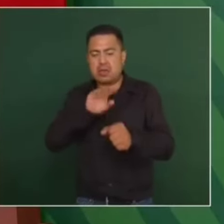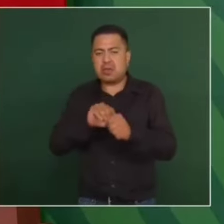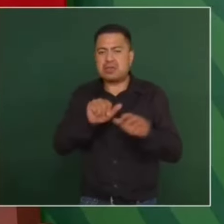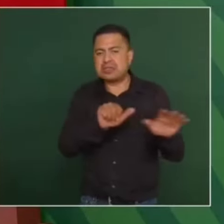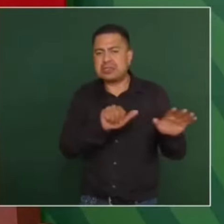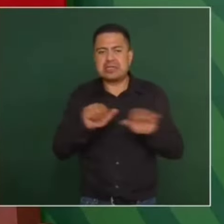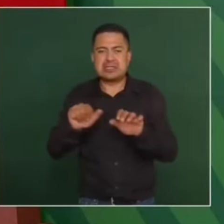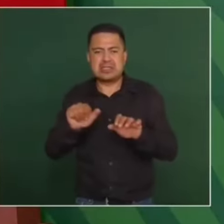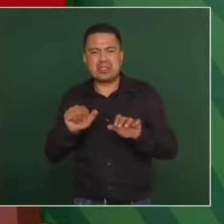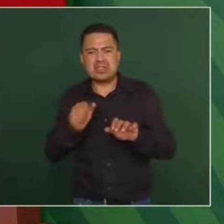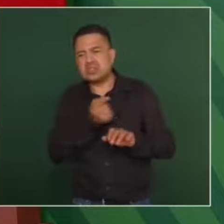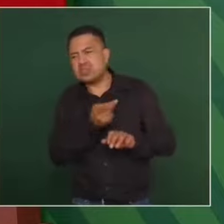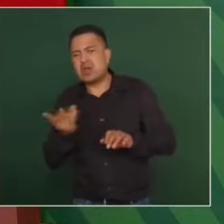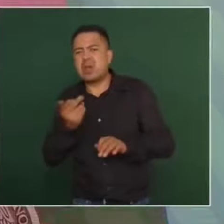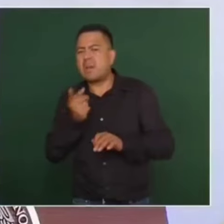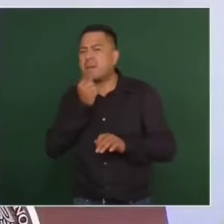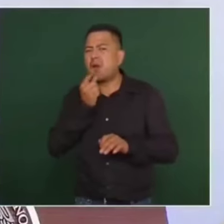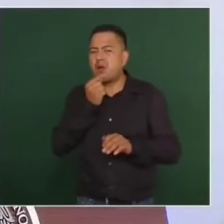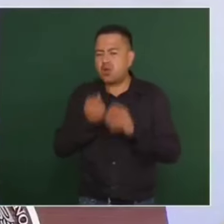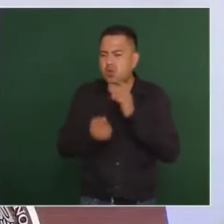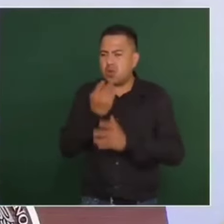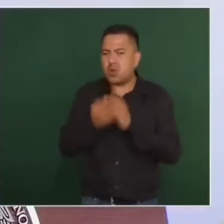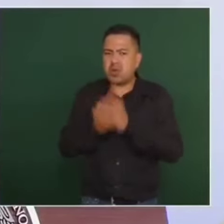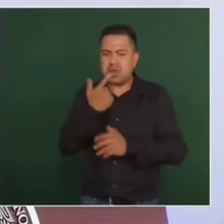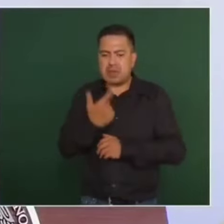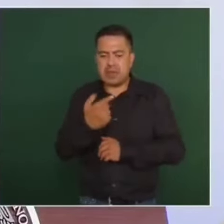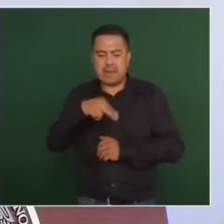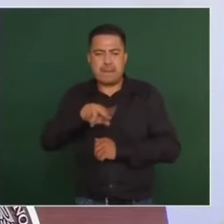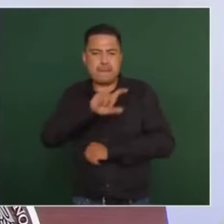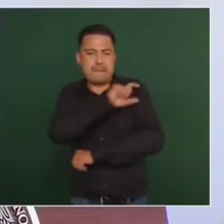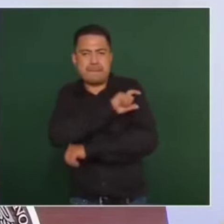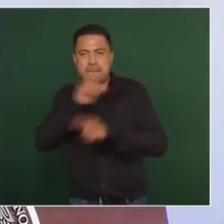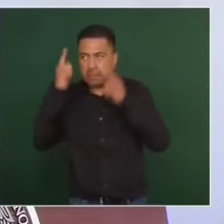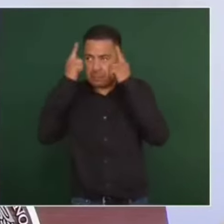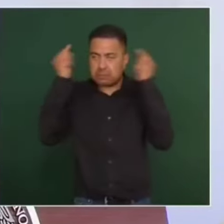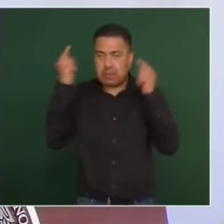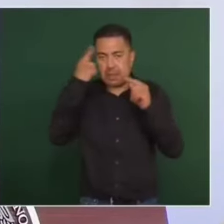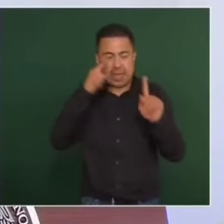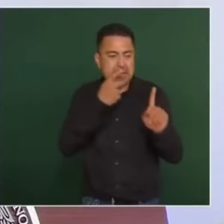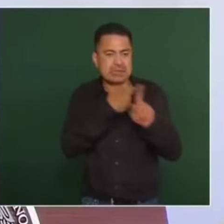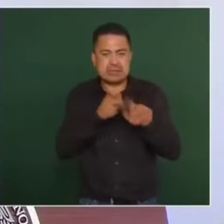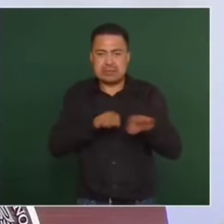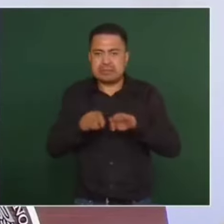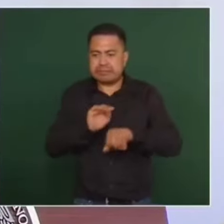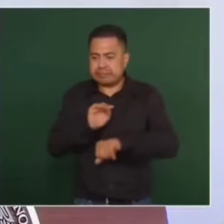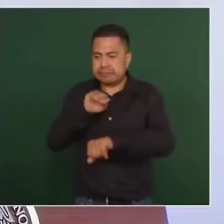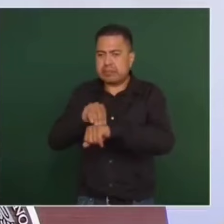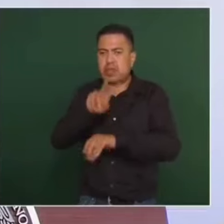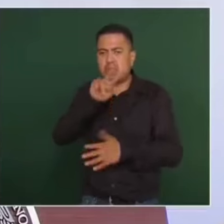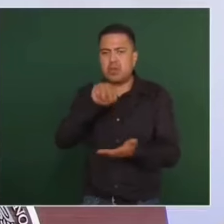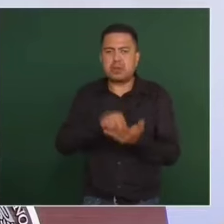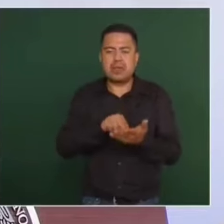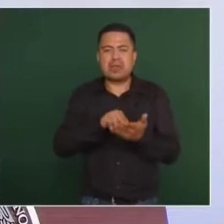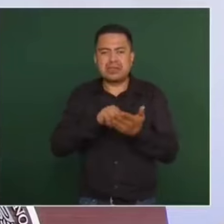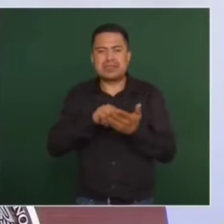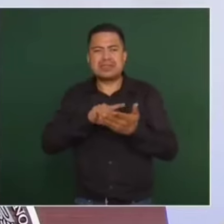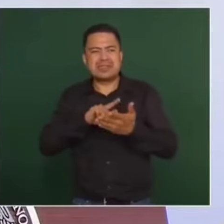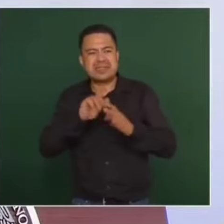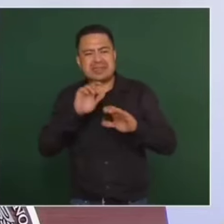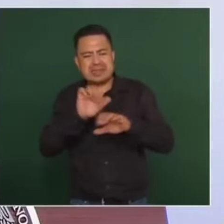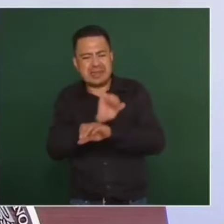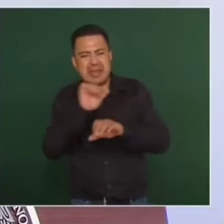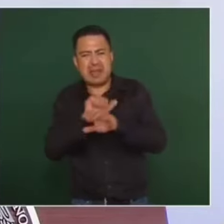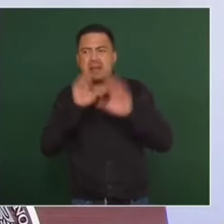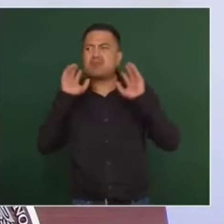600 elementos nuevos egresados de la Guardia Nacional específicamente para estos operativos, dos mil unidades de carro